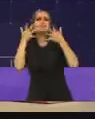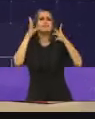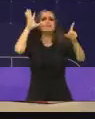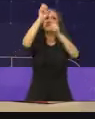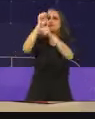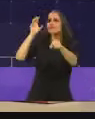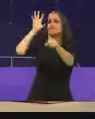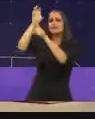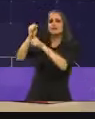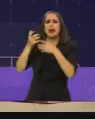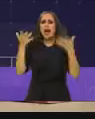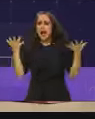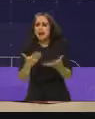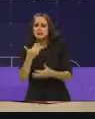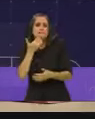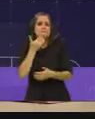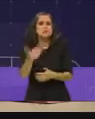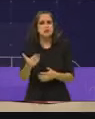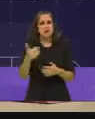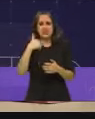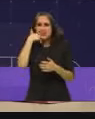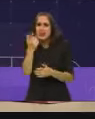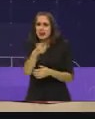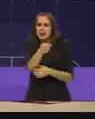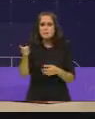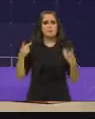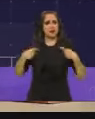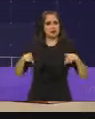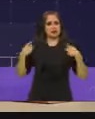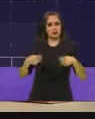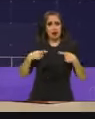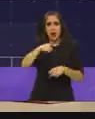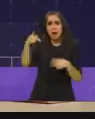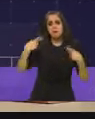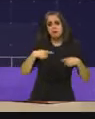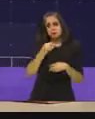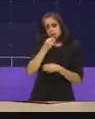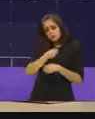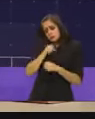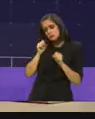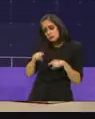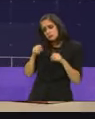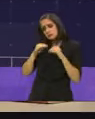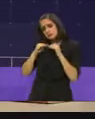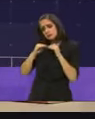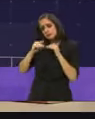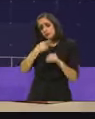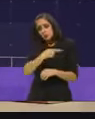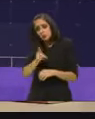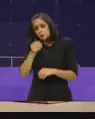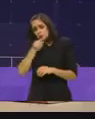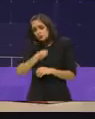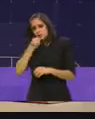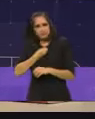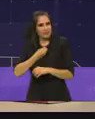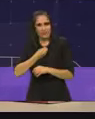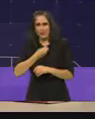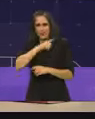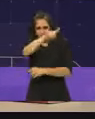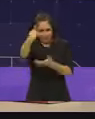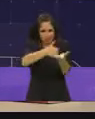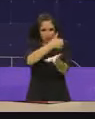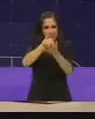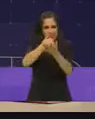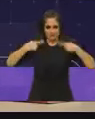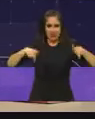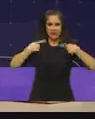copia pues es una ciudad que no se conforma una ciudad que sí sabe cómo se puede